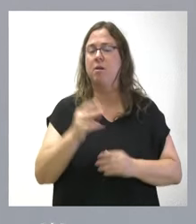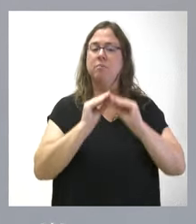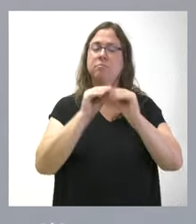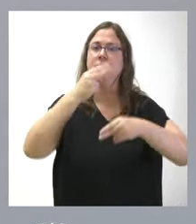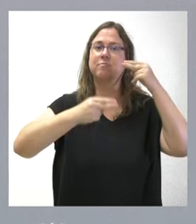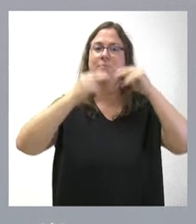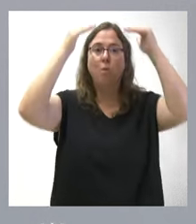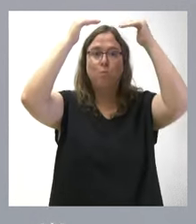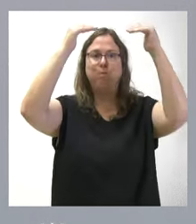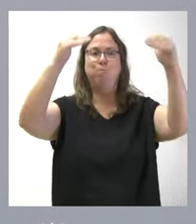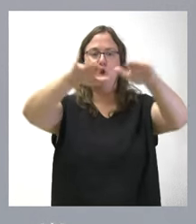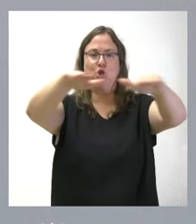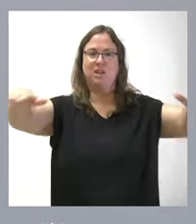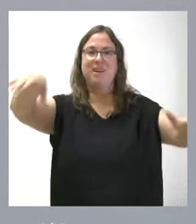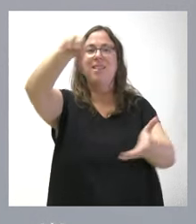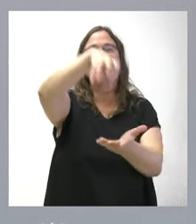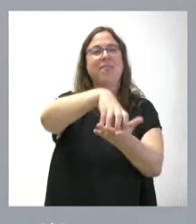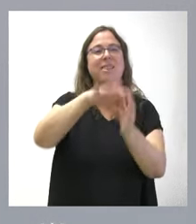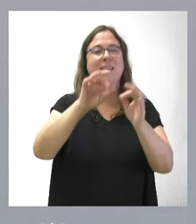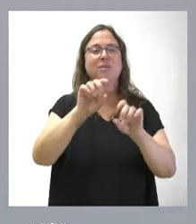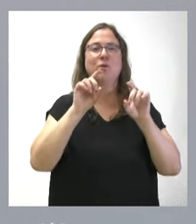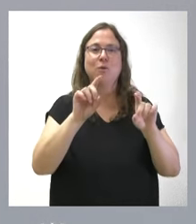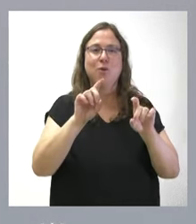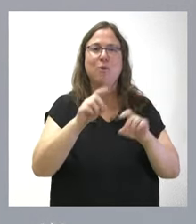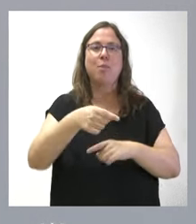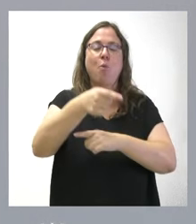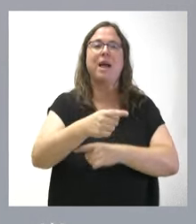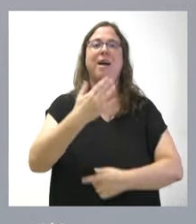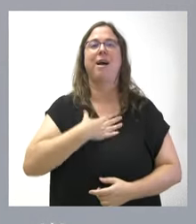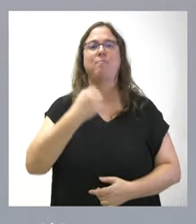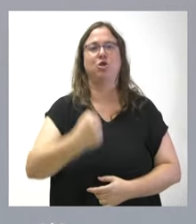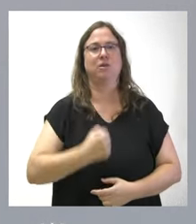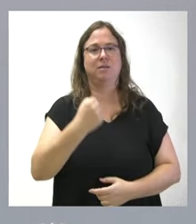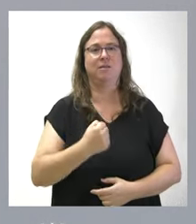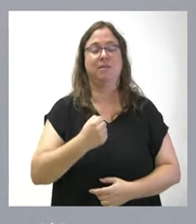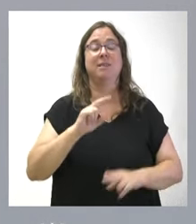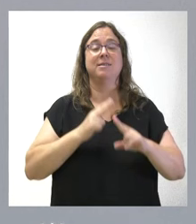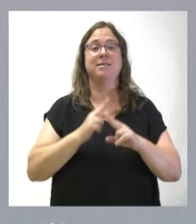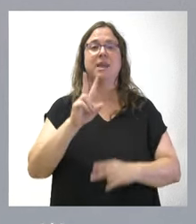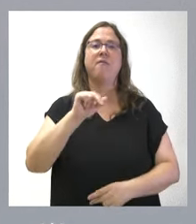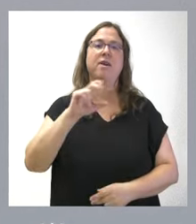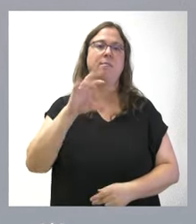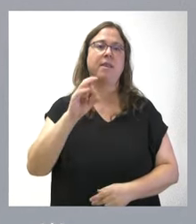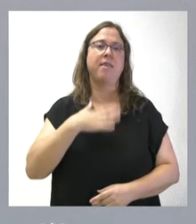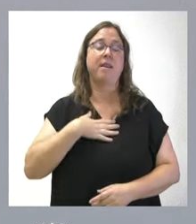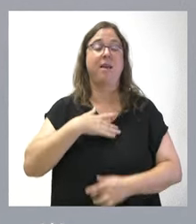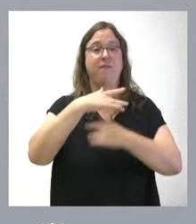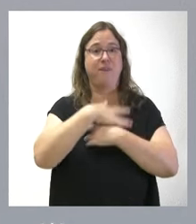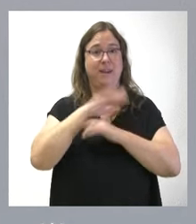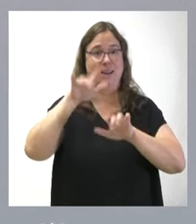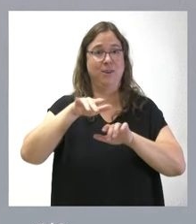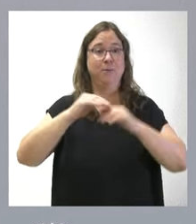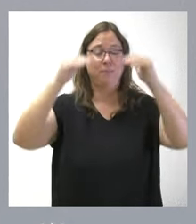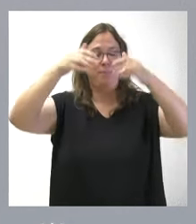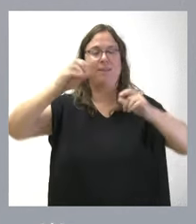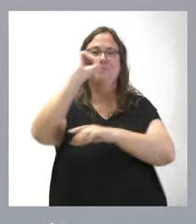un porche en el centro de educación obligatoria Camino de Santiago de Valverde de la Virgen en León. Se trata de cubrir parcialmente la cancha